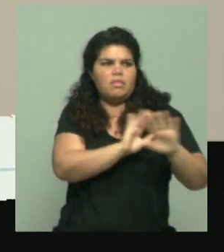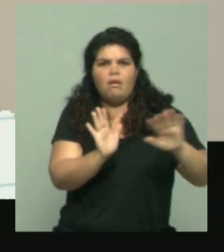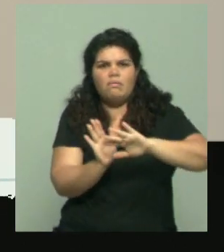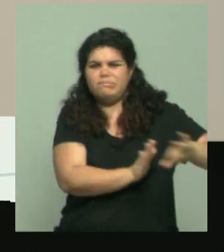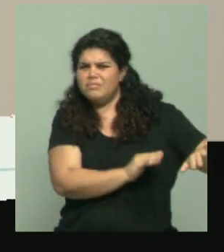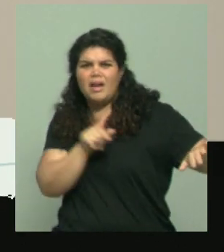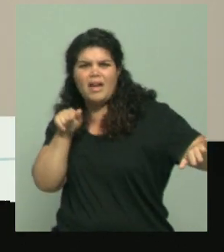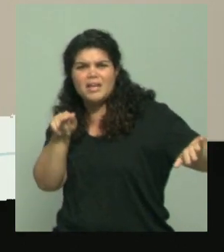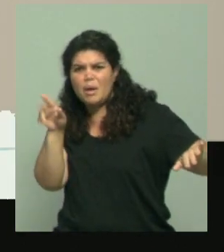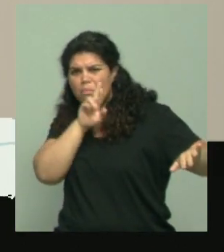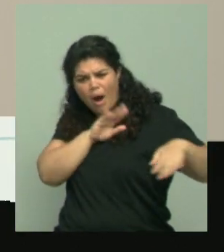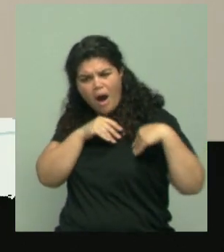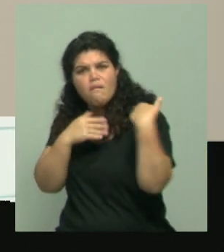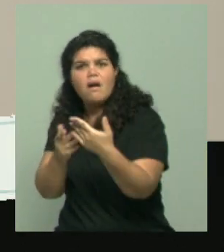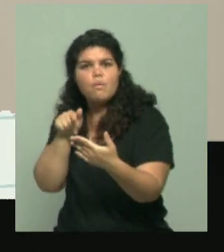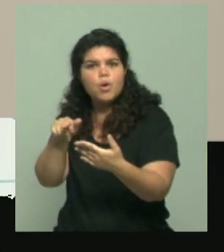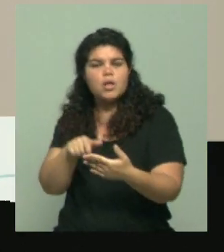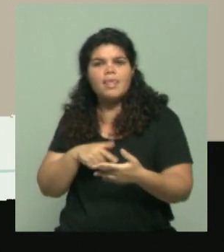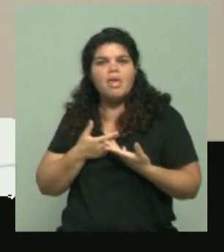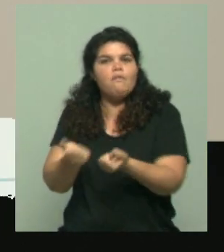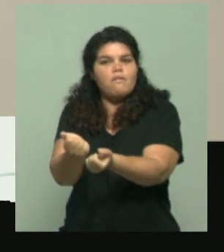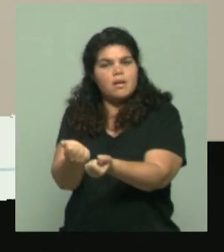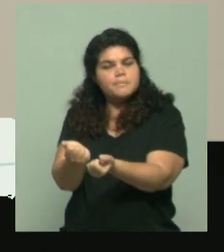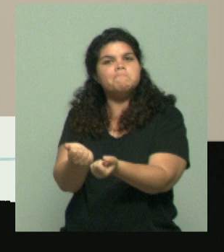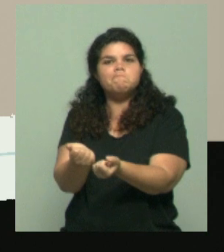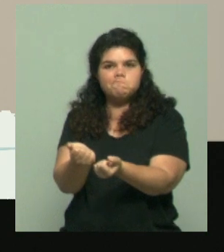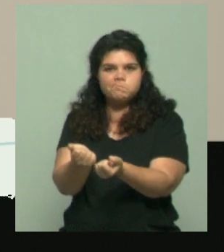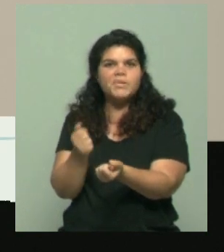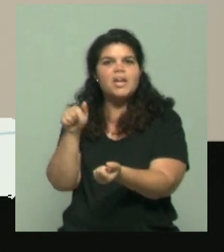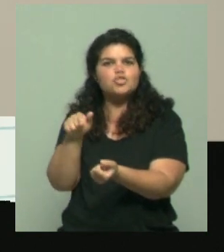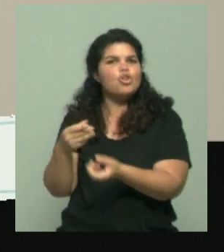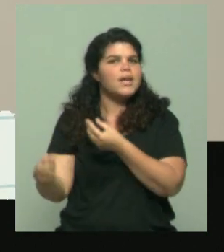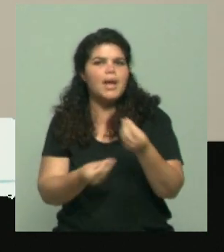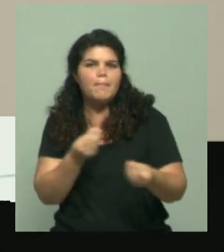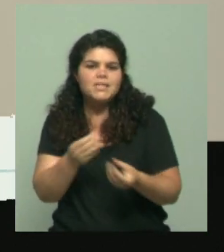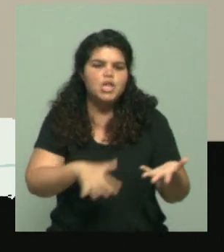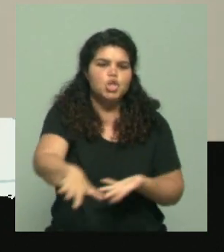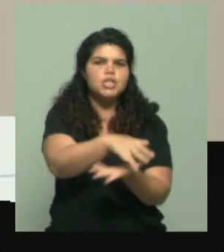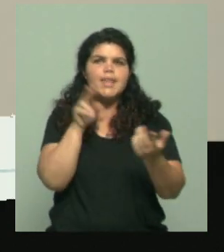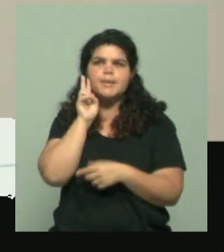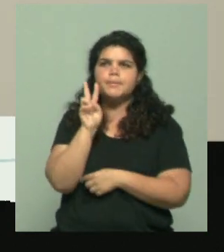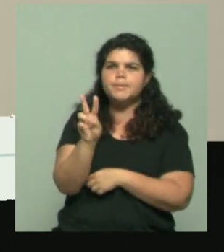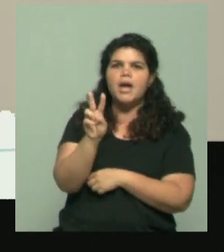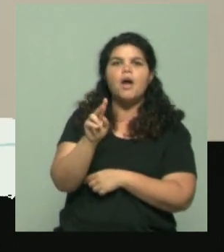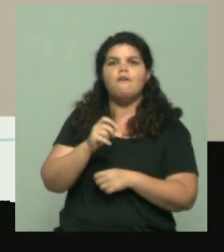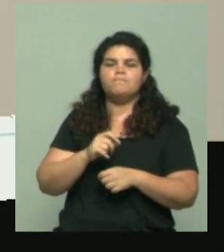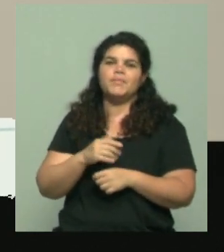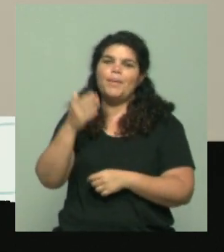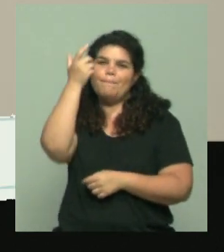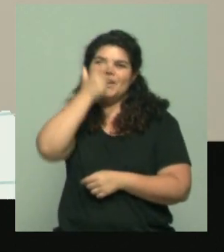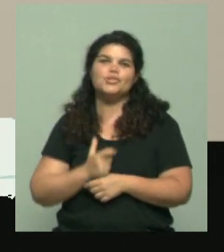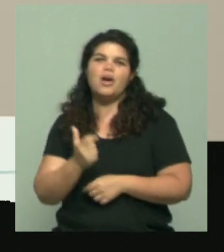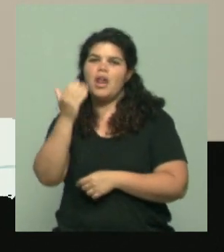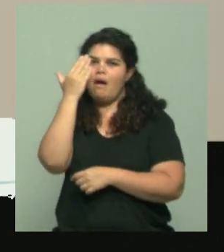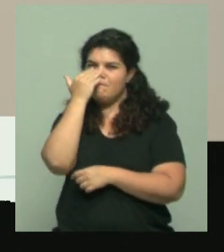planteas, en el sentido de que las figuras que más se han hecho sobre la imagen de Kamala son propias de